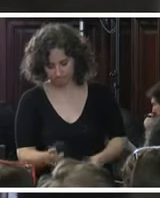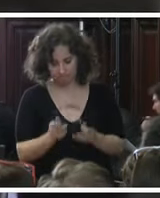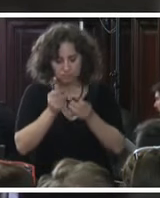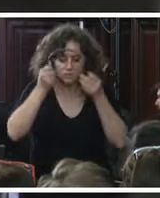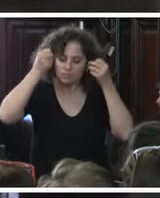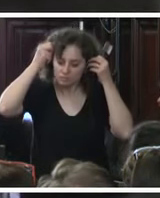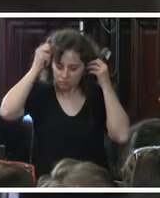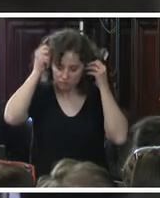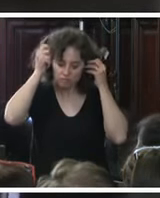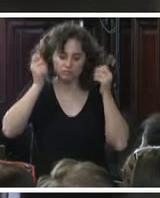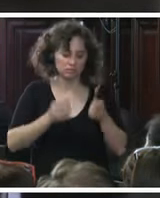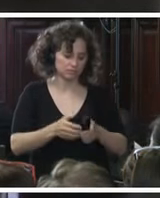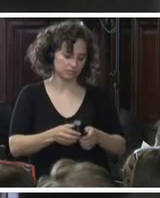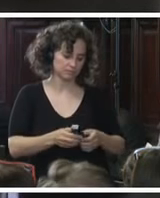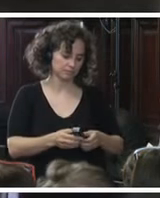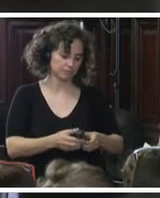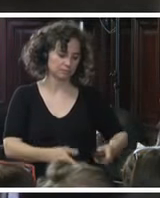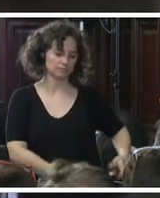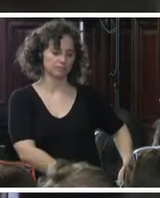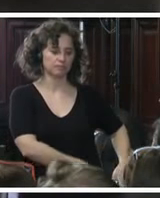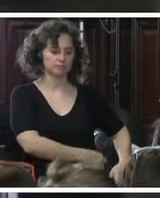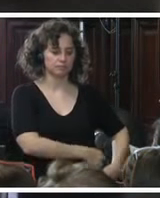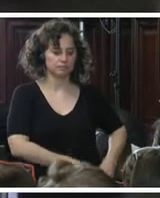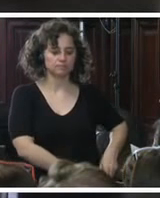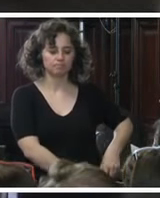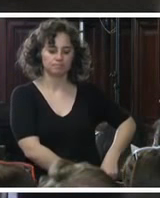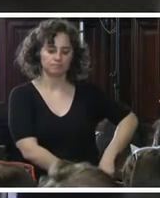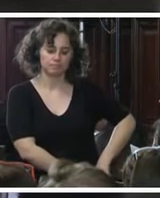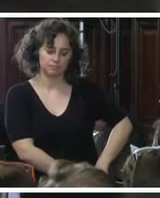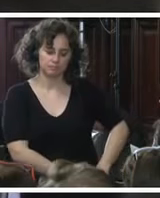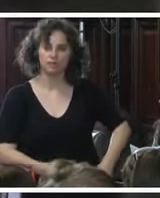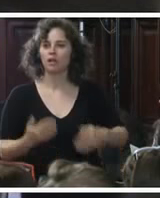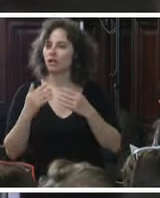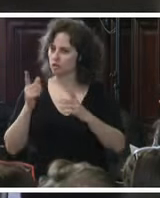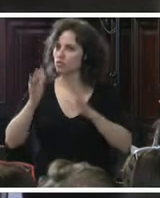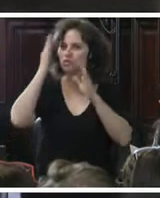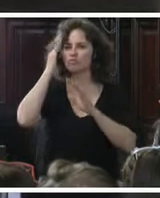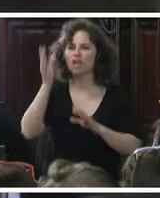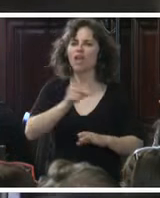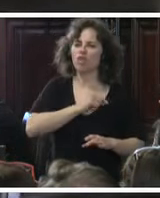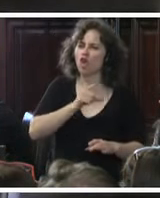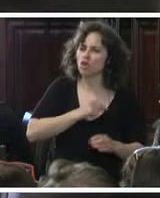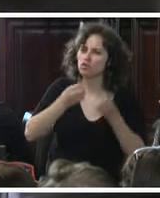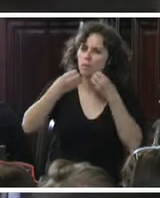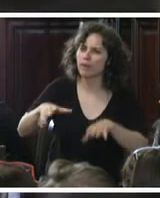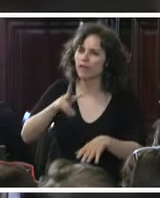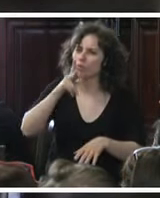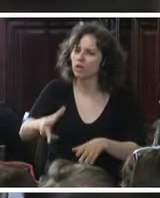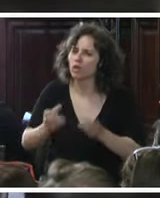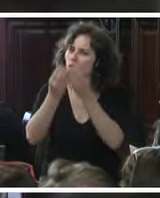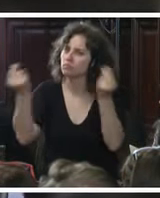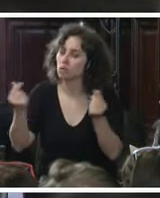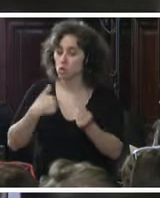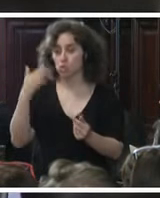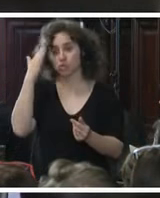representando al resto de las madres y padres es lo más doloroso perder un hijo yo sé porque una